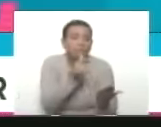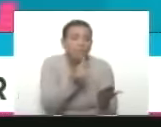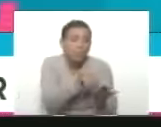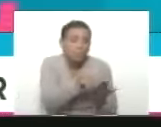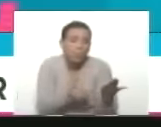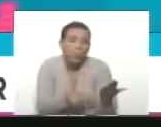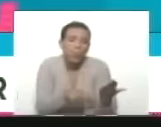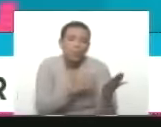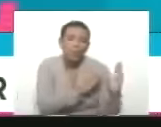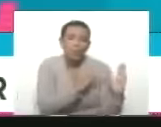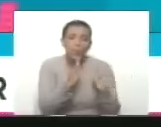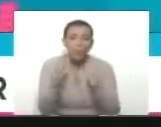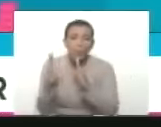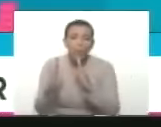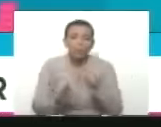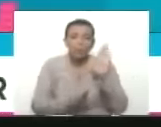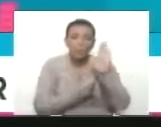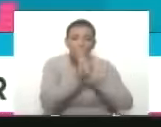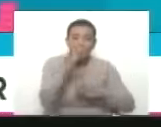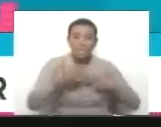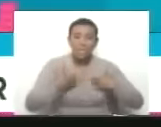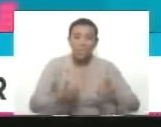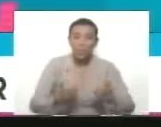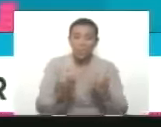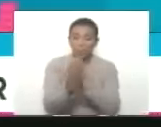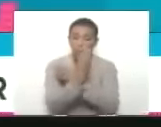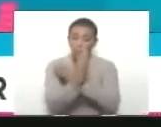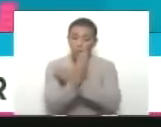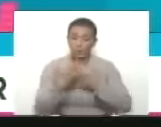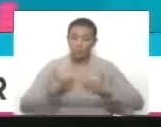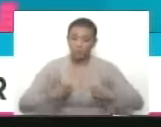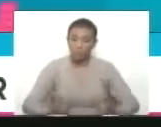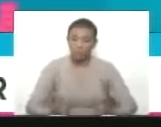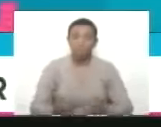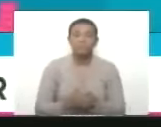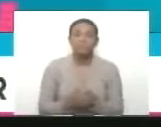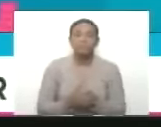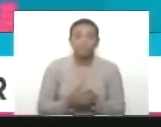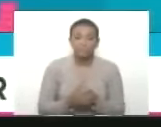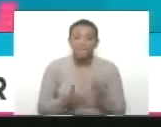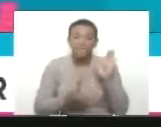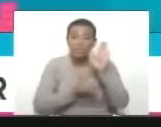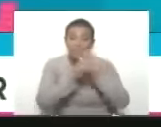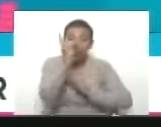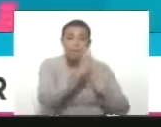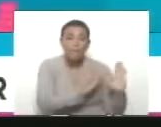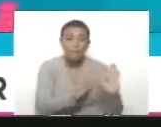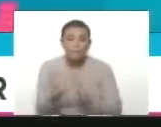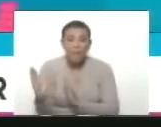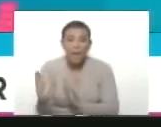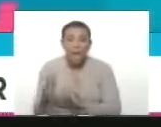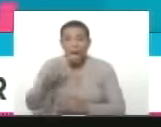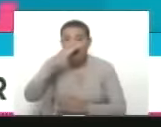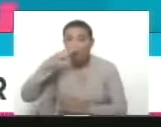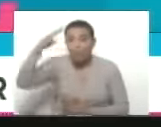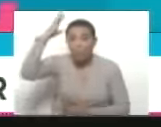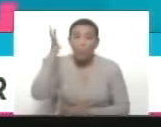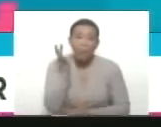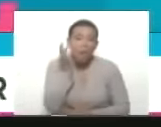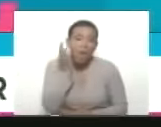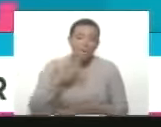respecto a las etapas de la salud de la mujer y desarrollar el programa adultas